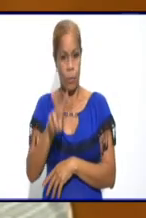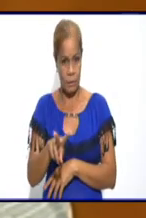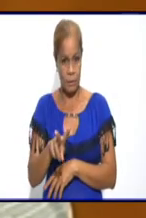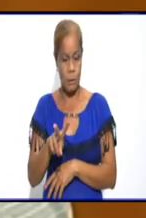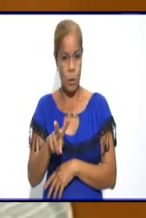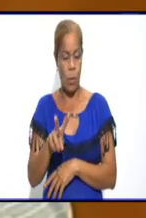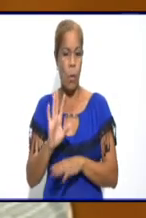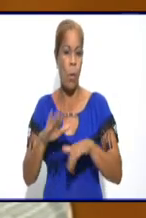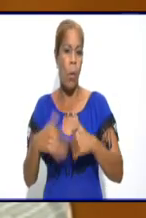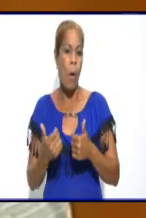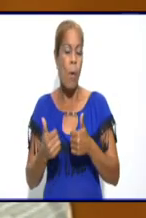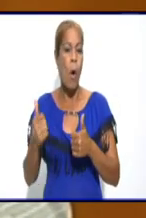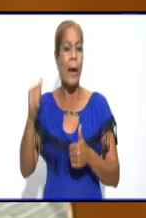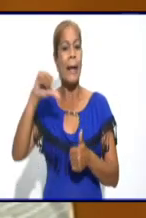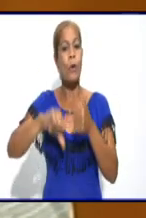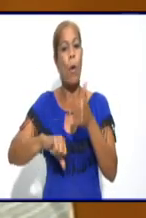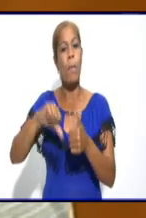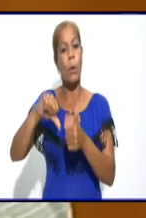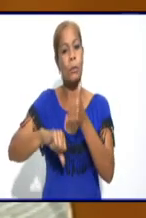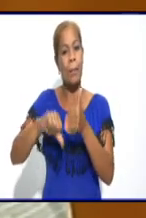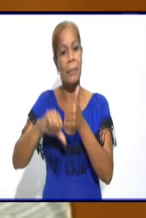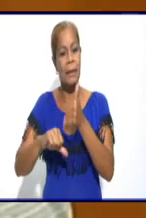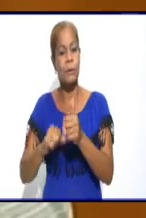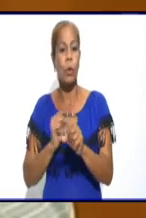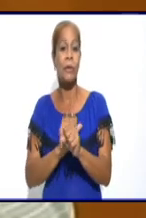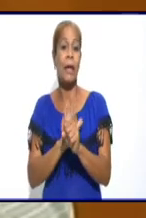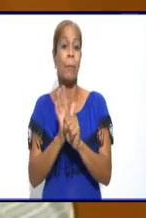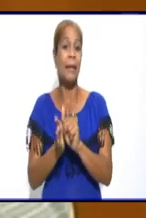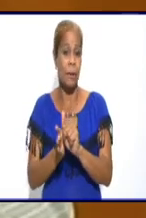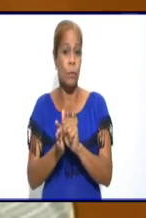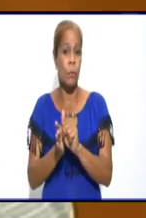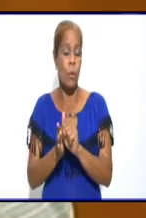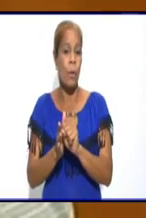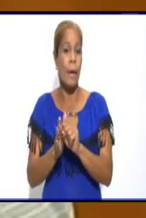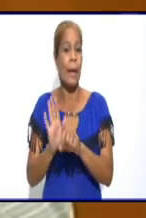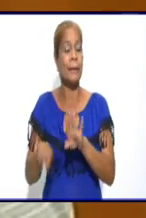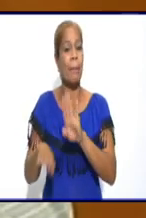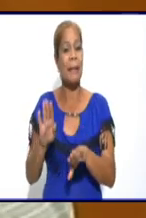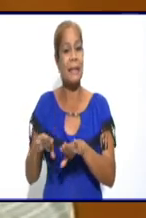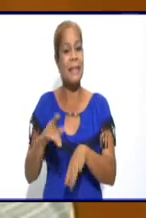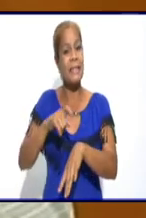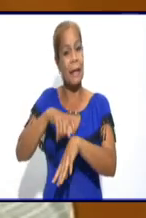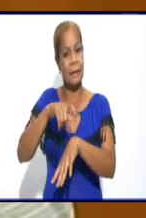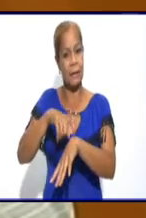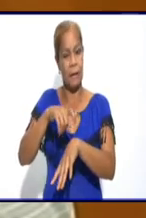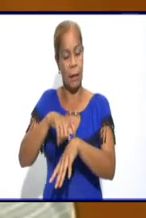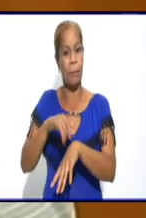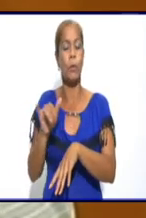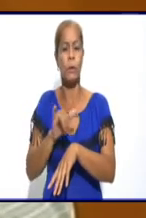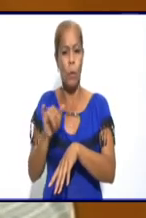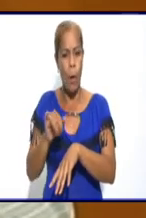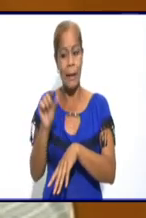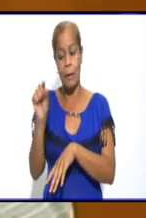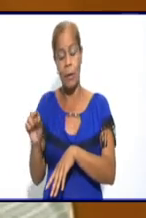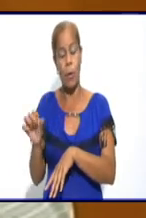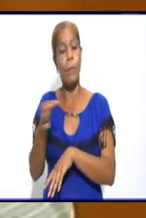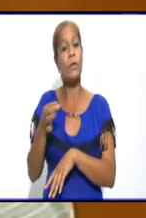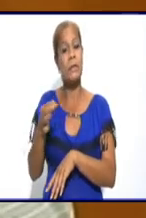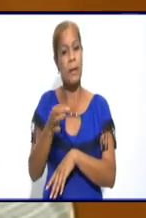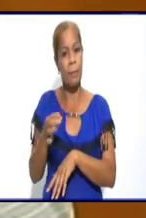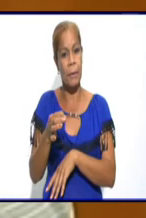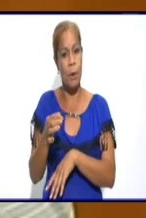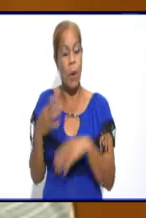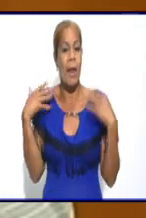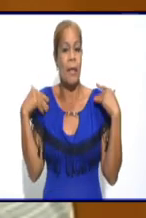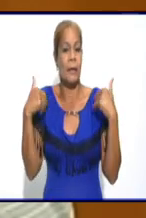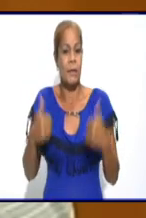los últimos cinco años con la incidencia que van teniendo. Incluso en las áreas de salud también pueden hacer ese análisis o se debe hacer ese análisis para